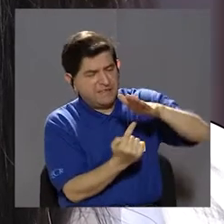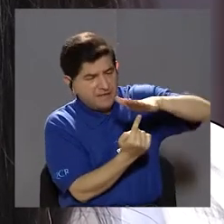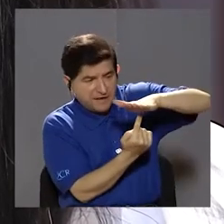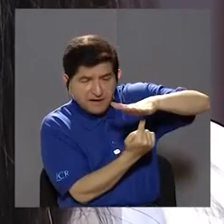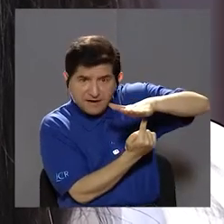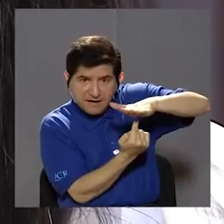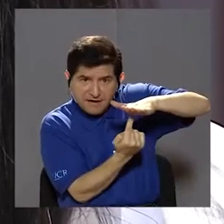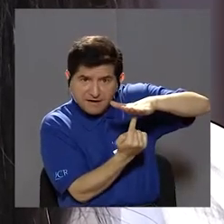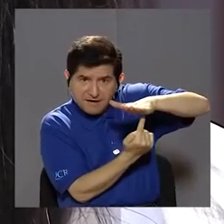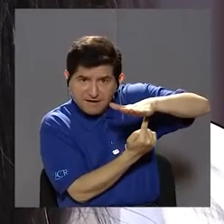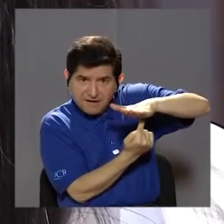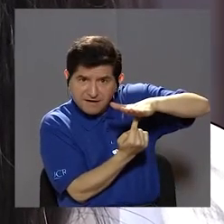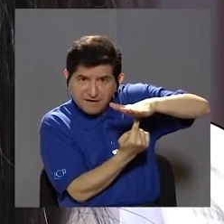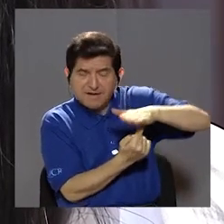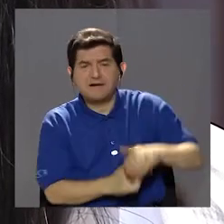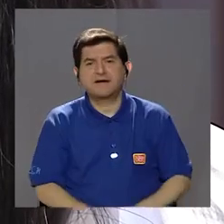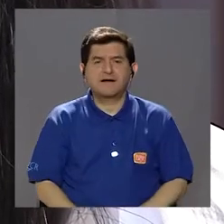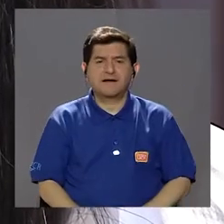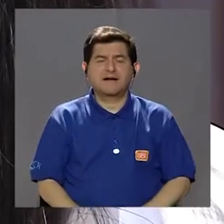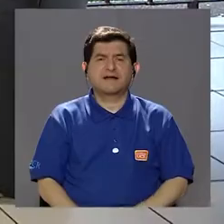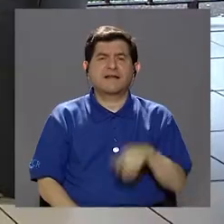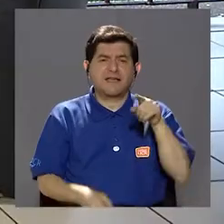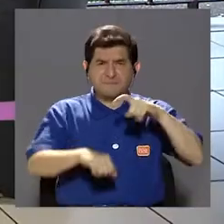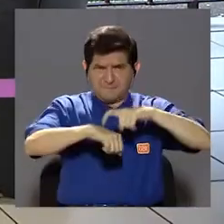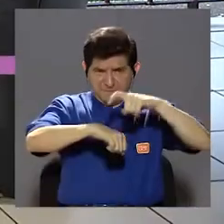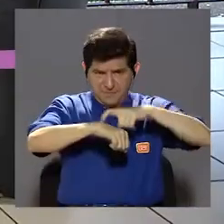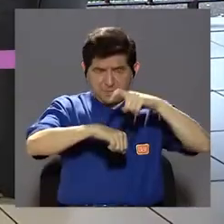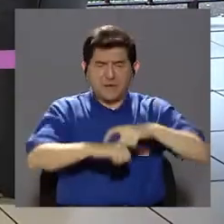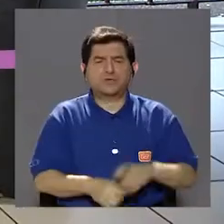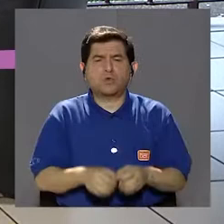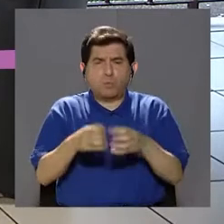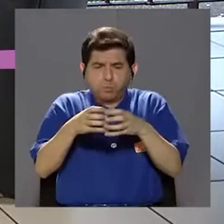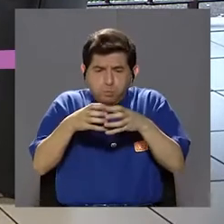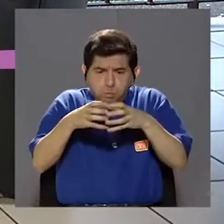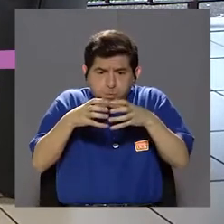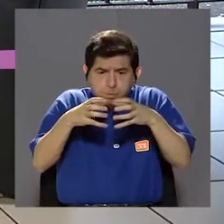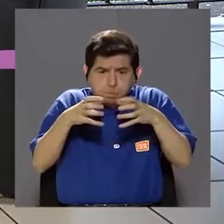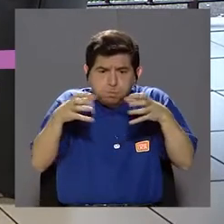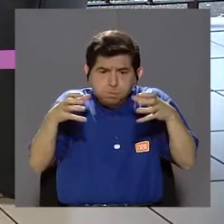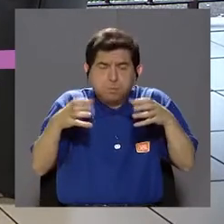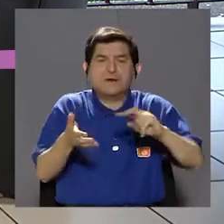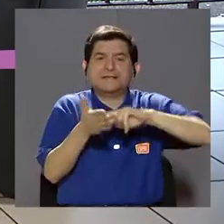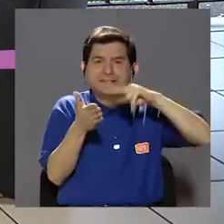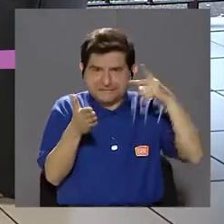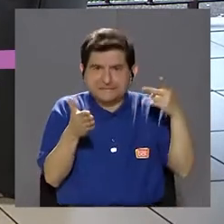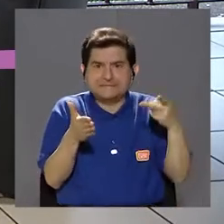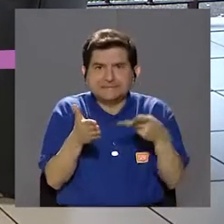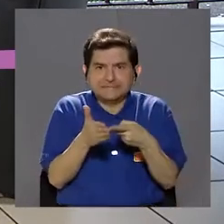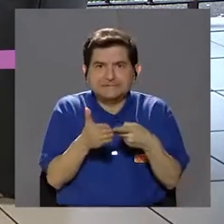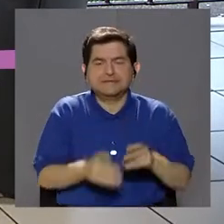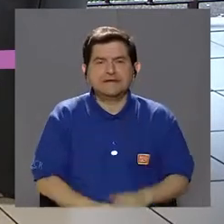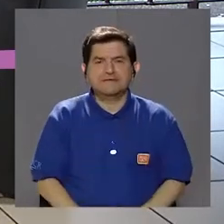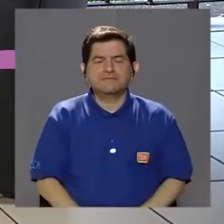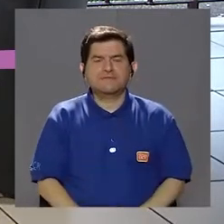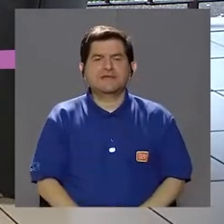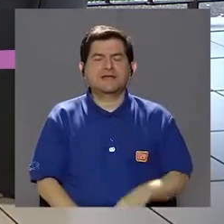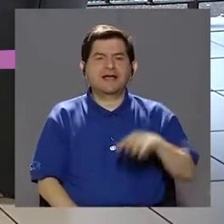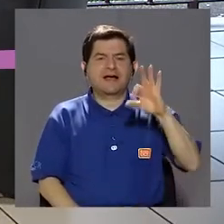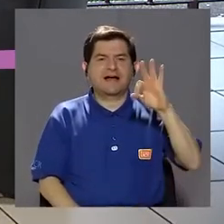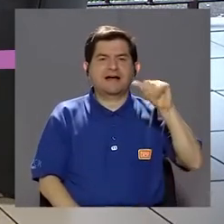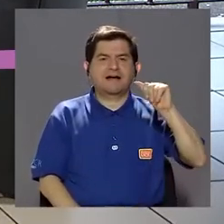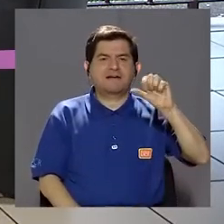en esta fascia plantar, que nos va a dar una facitis, que en realidad ya el término facitis